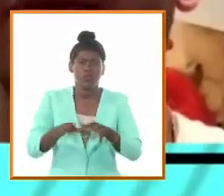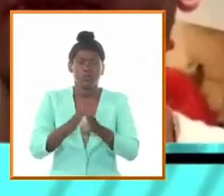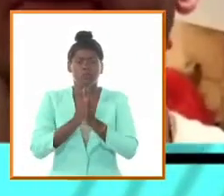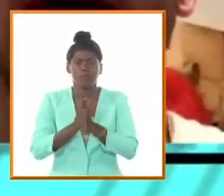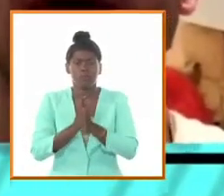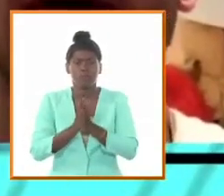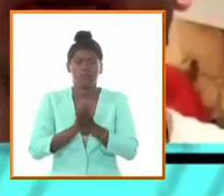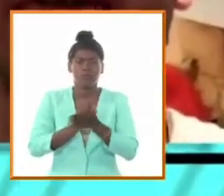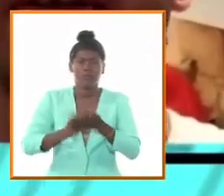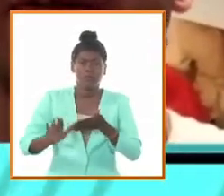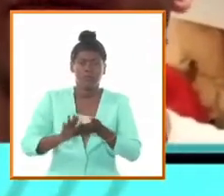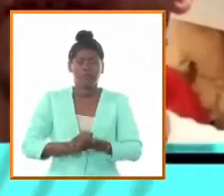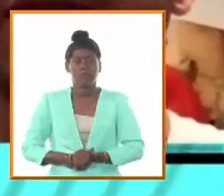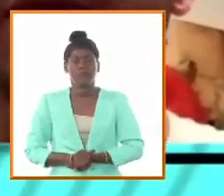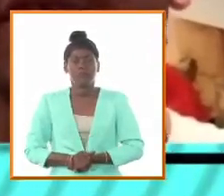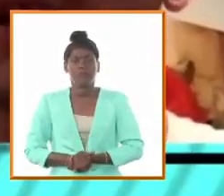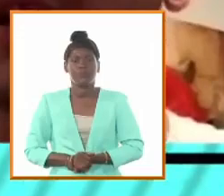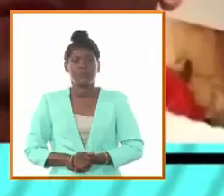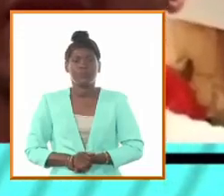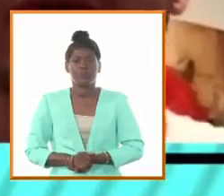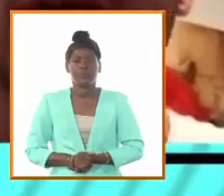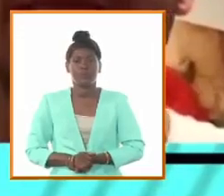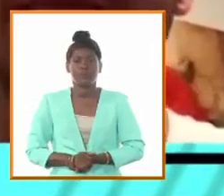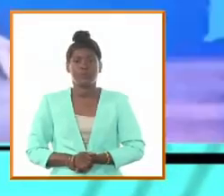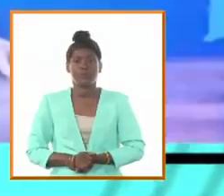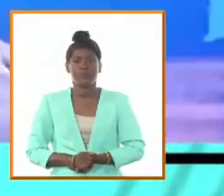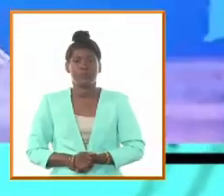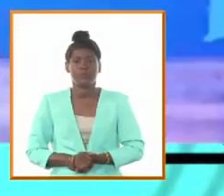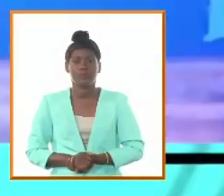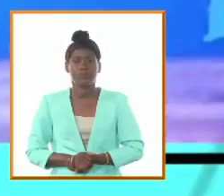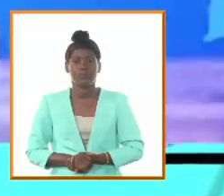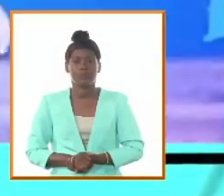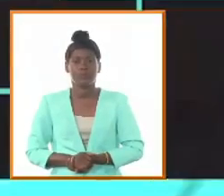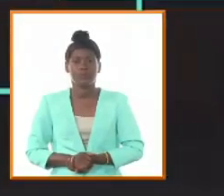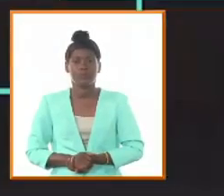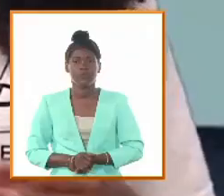favor me da intervención ahora por el camino